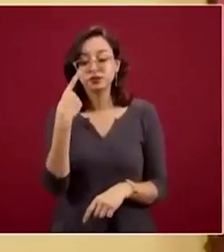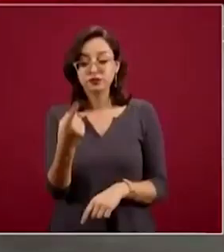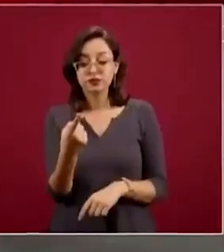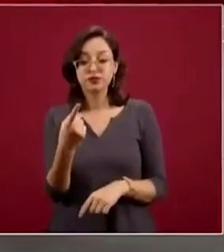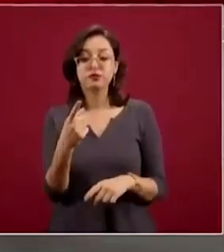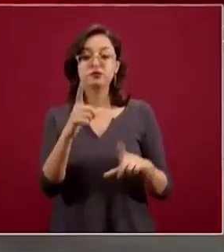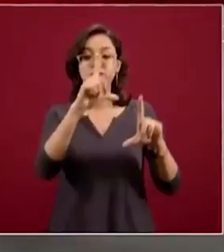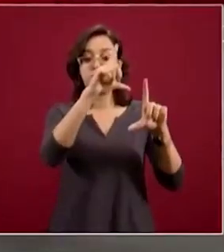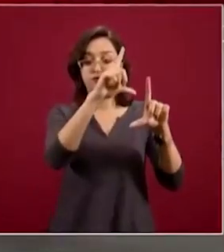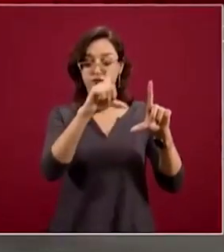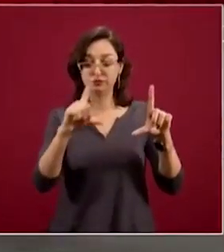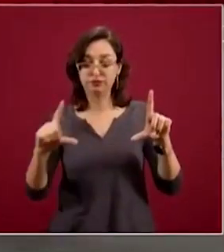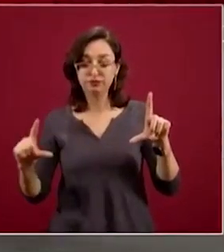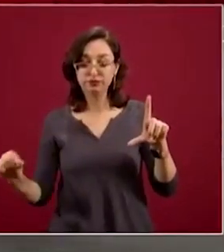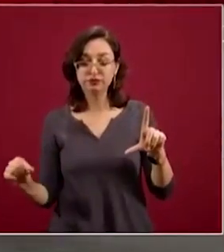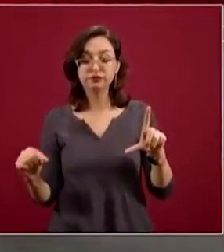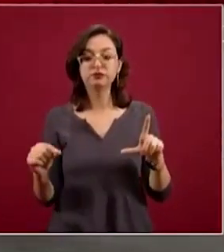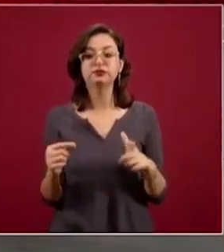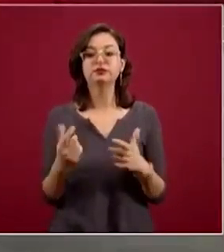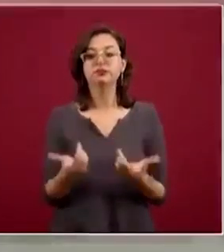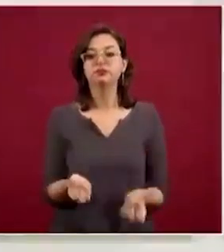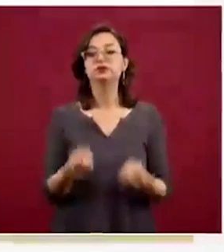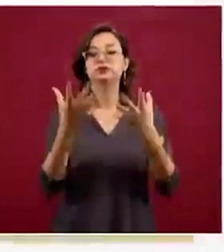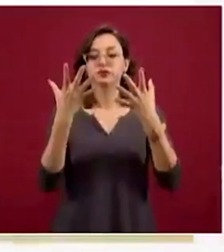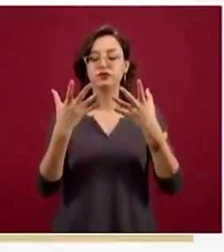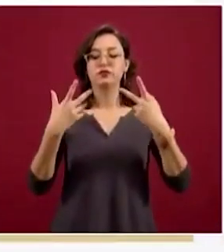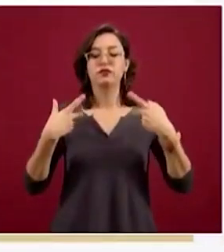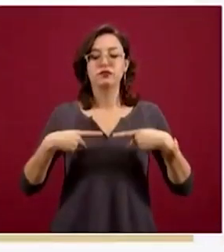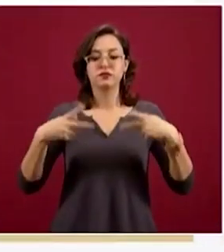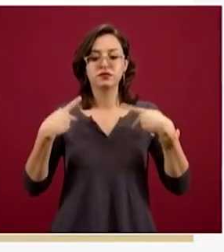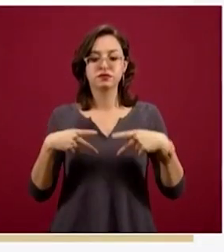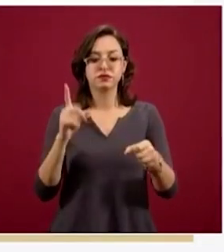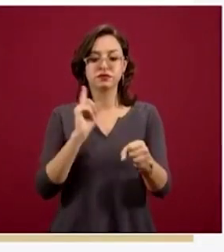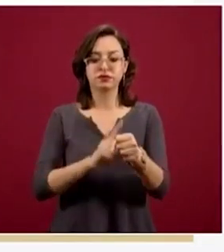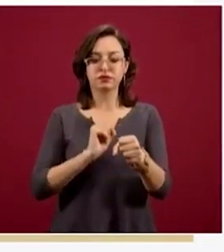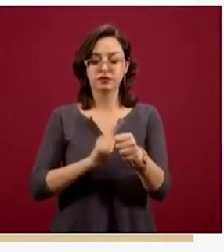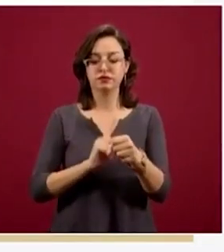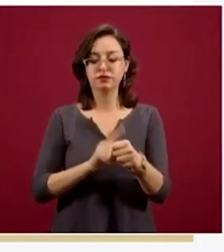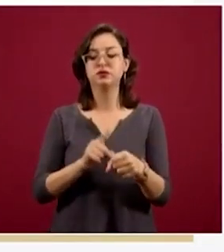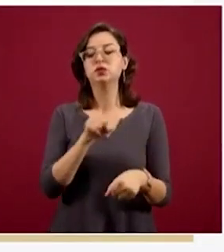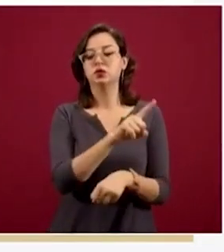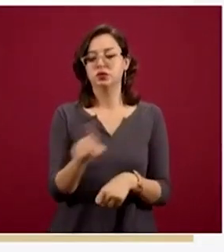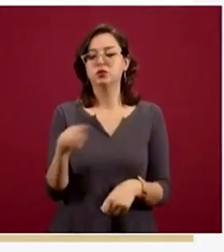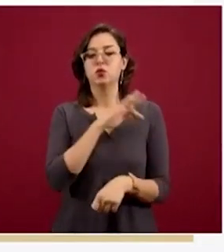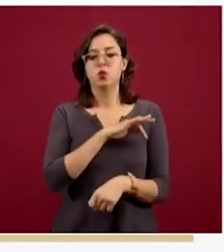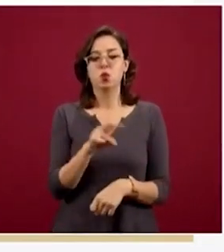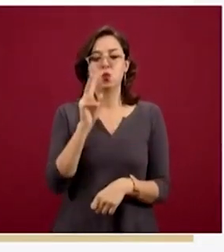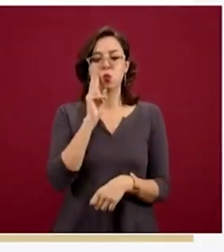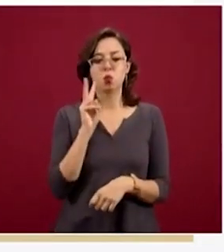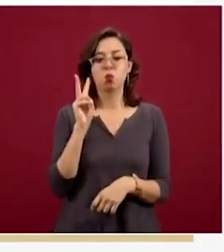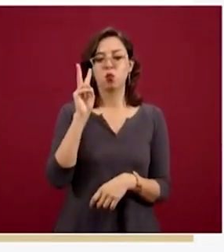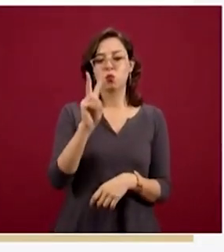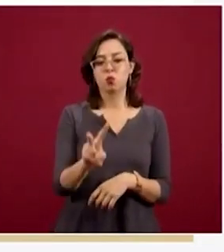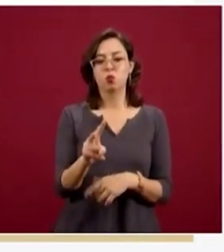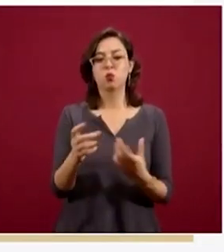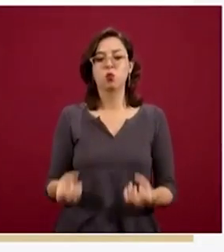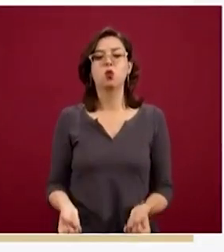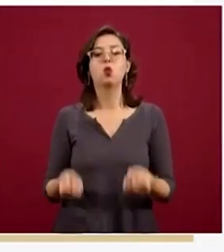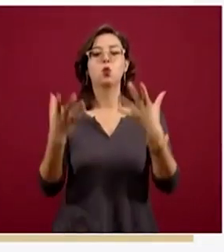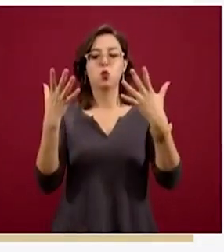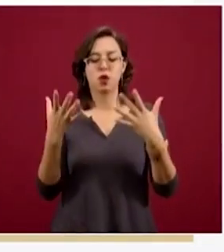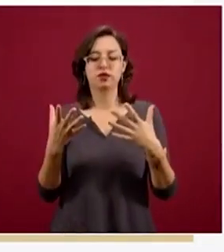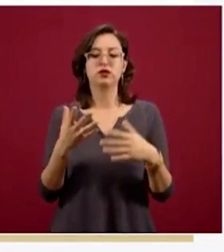por carga de enfermedad y en orden descendente, para que ustedes los puedan identificar con la